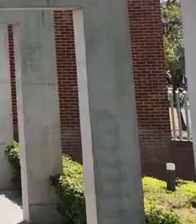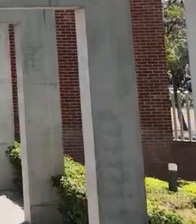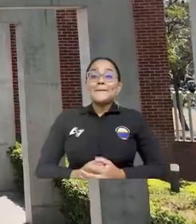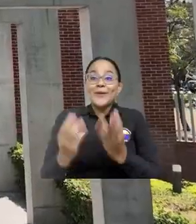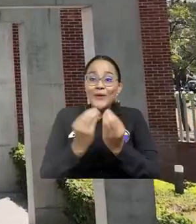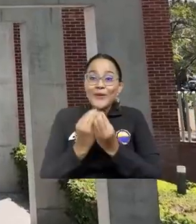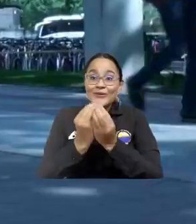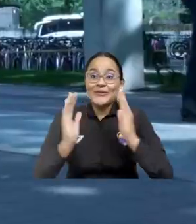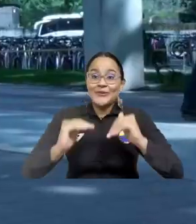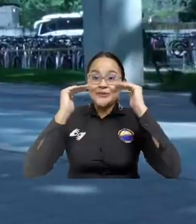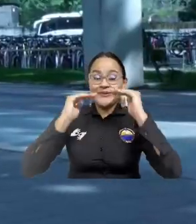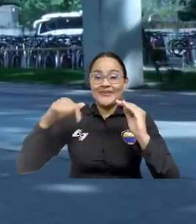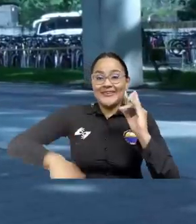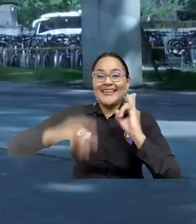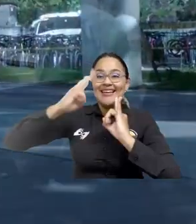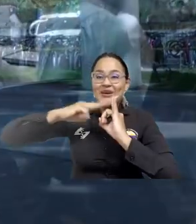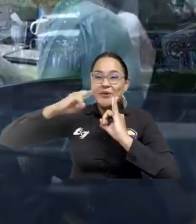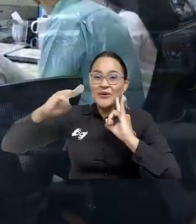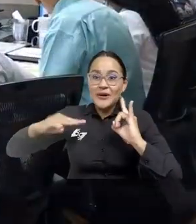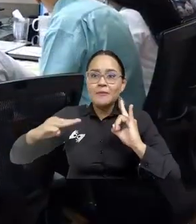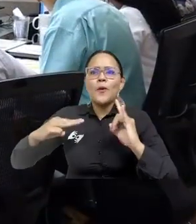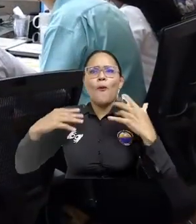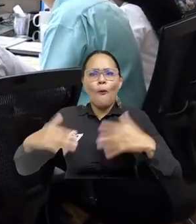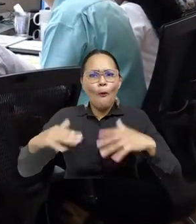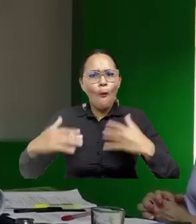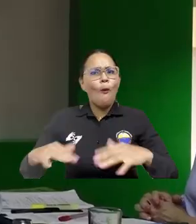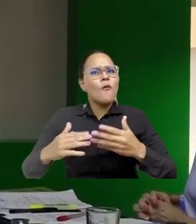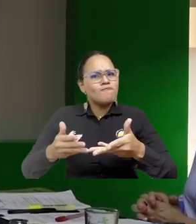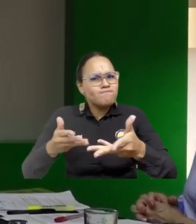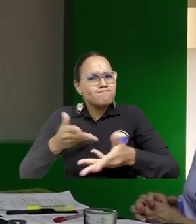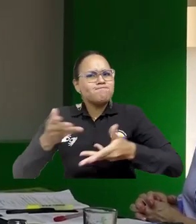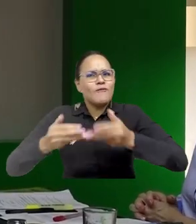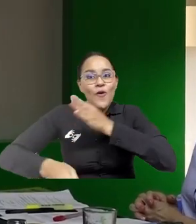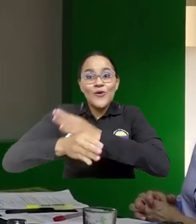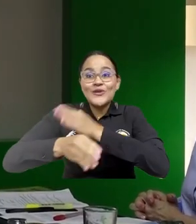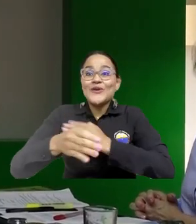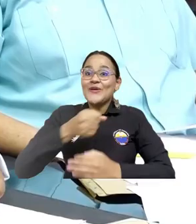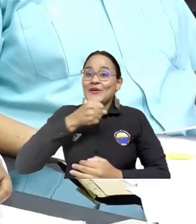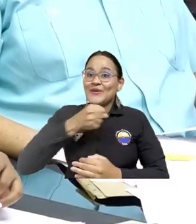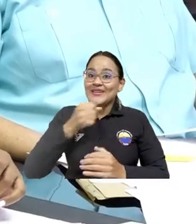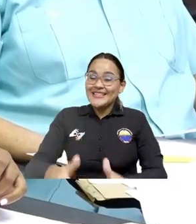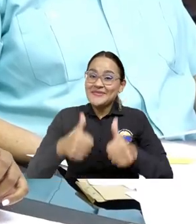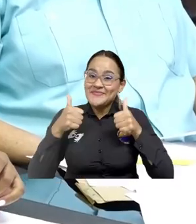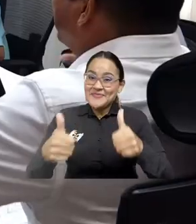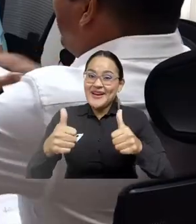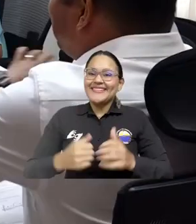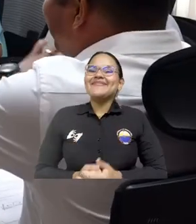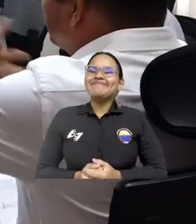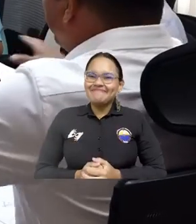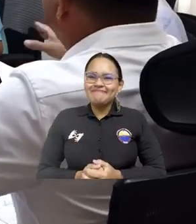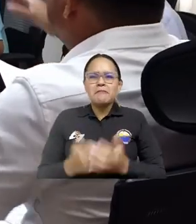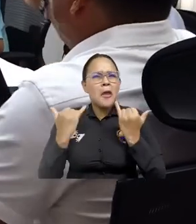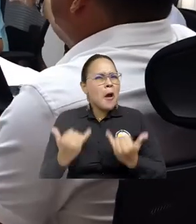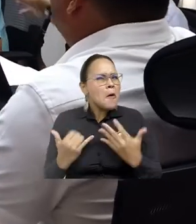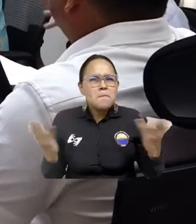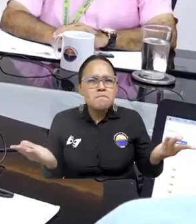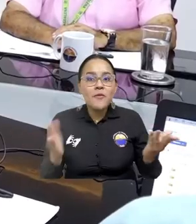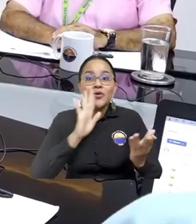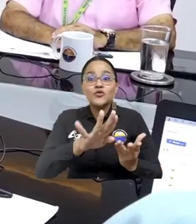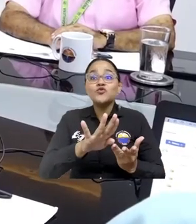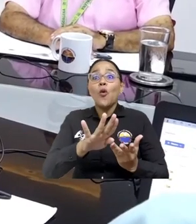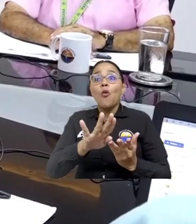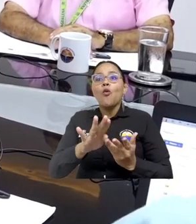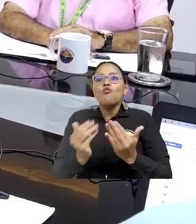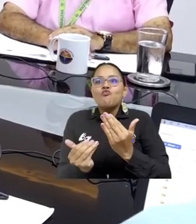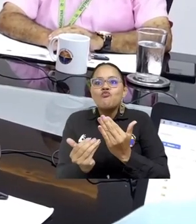Desde el Consejo Superior de la Universidad del Magdalena se siguen gestando las buenas noticias para la comunidad académica. Esta vez se